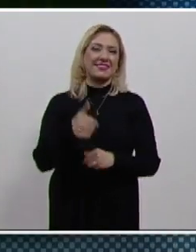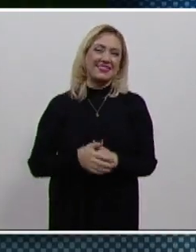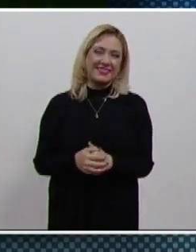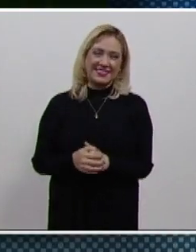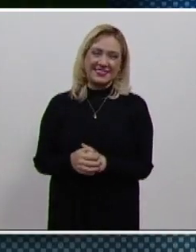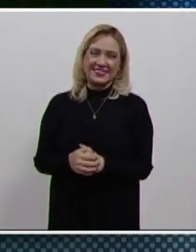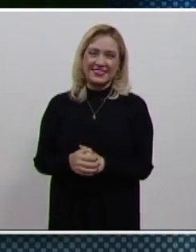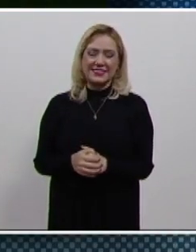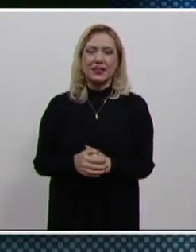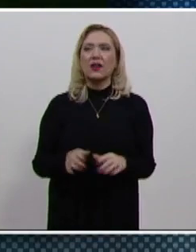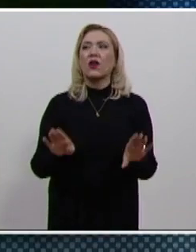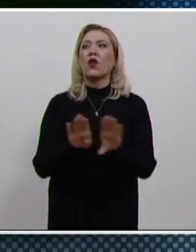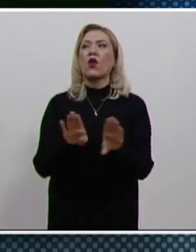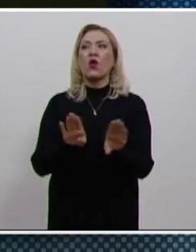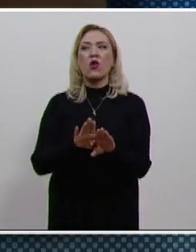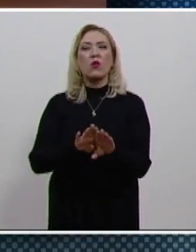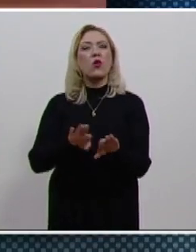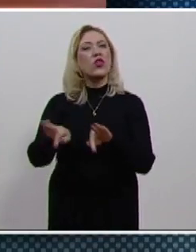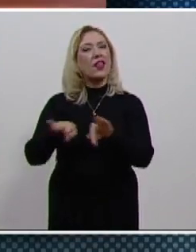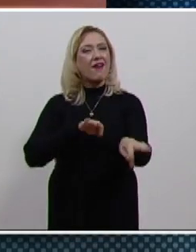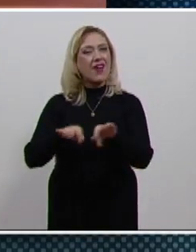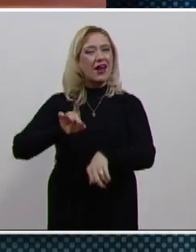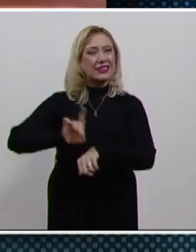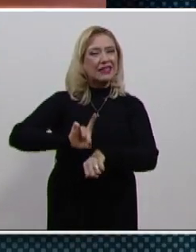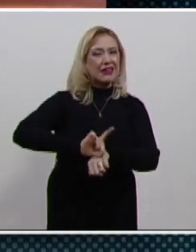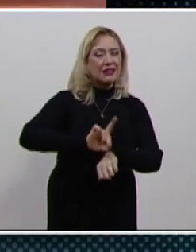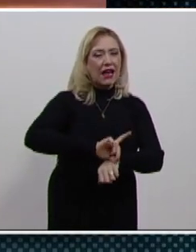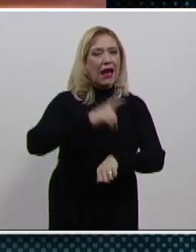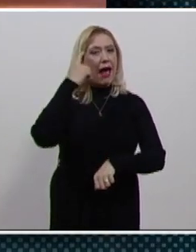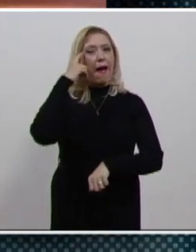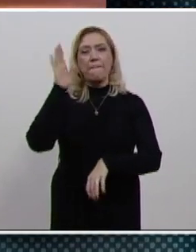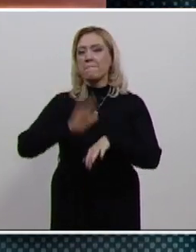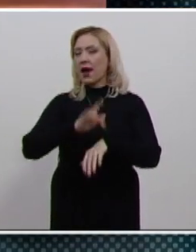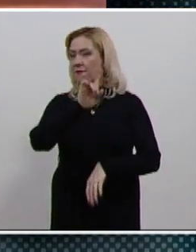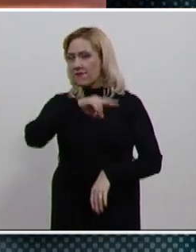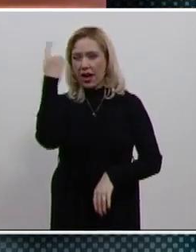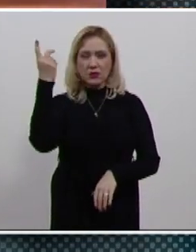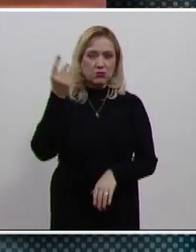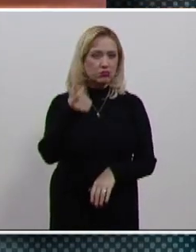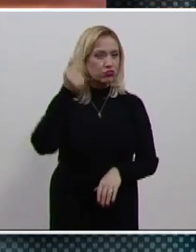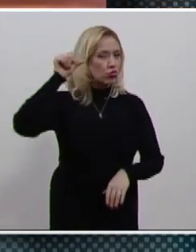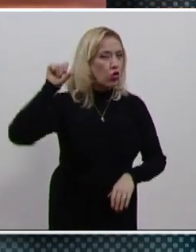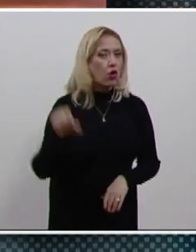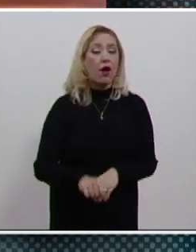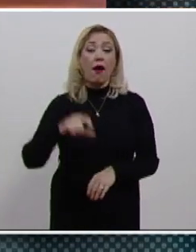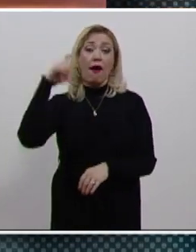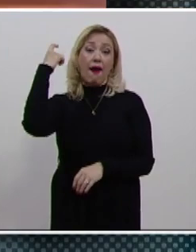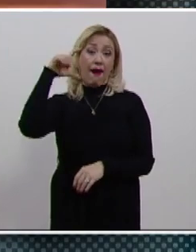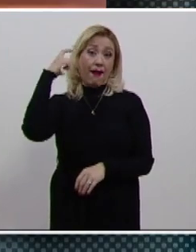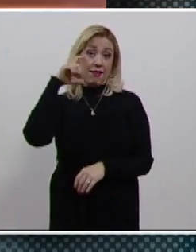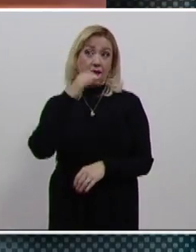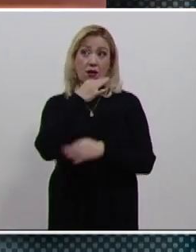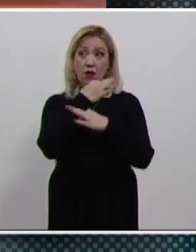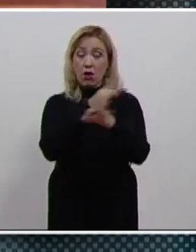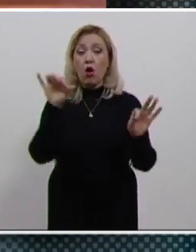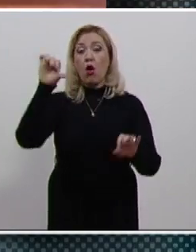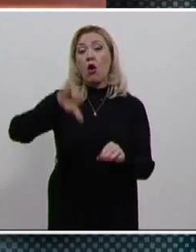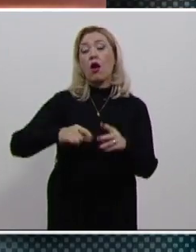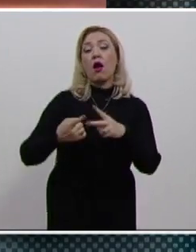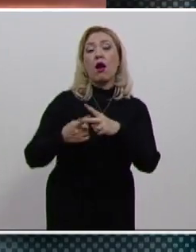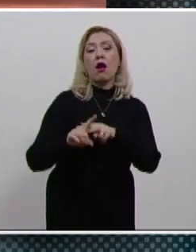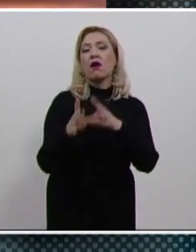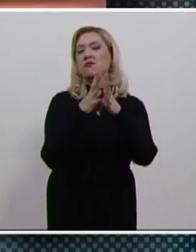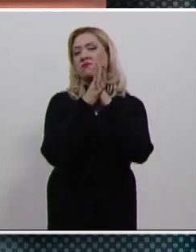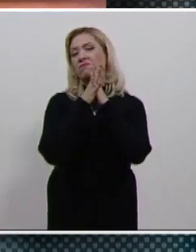Para simplificar la actividad administrativa, el Poder Judicial de Querétaro anunció que, a partir de hoy, desaparecen los